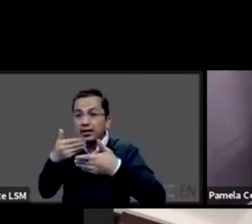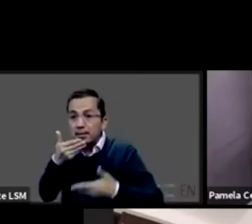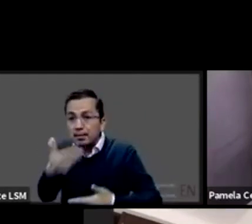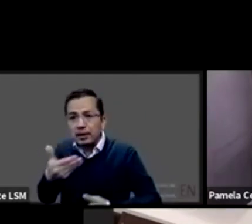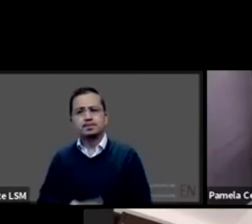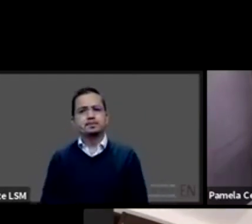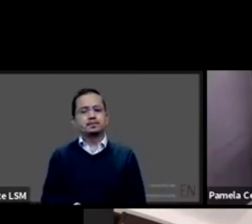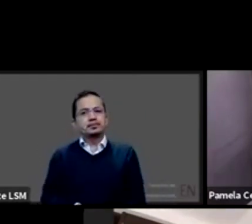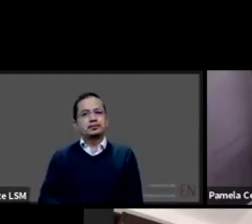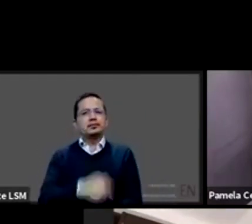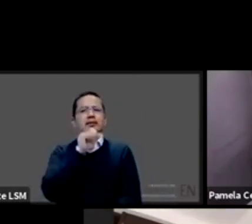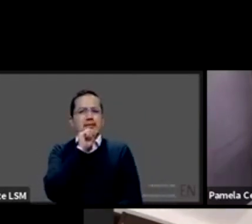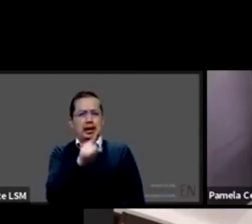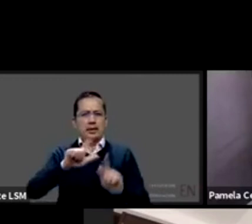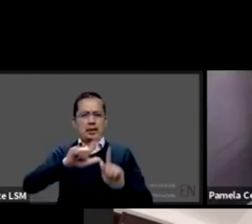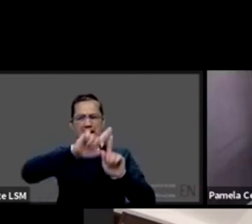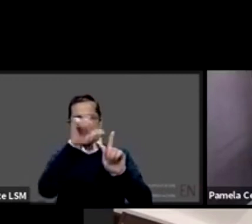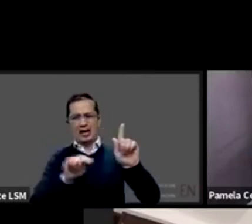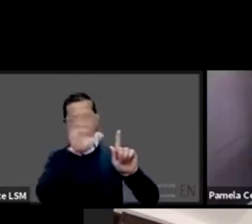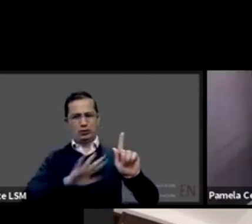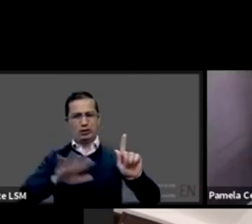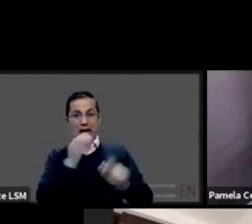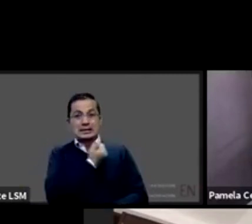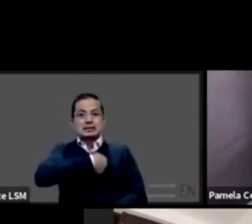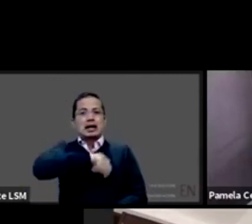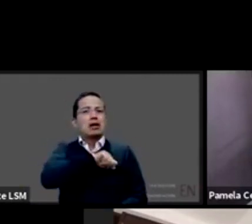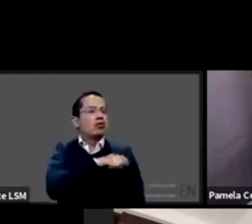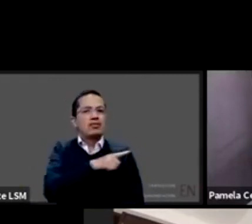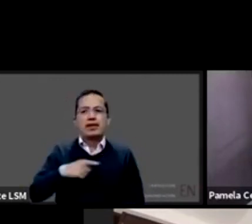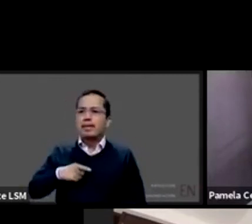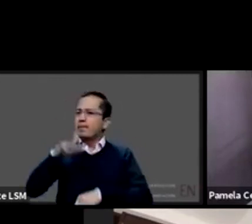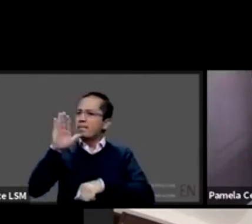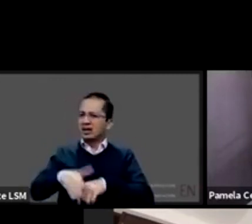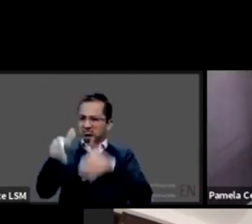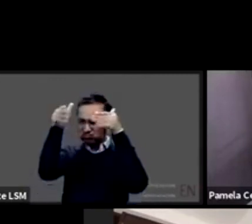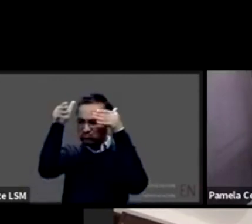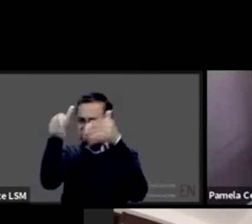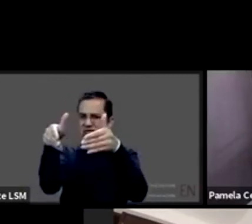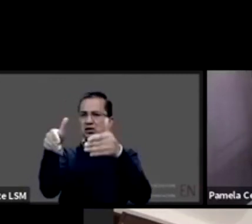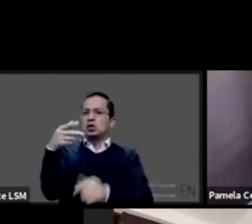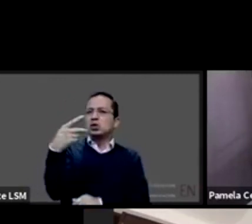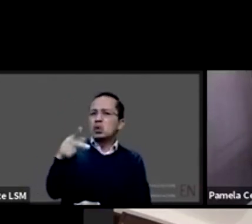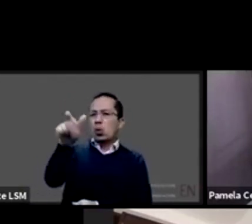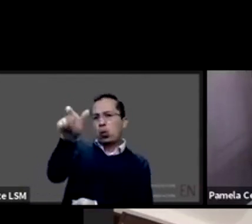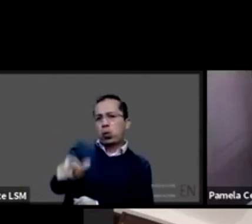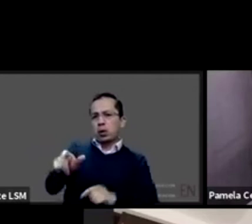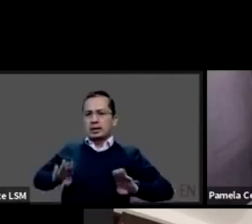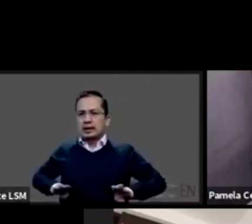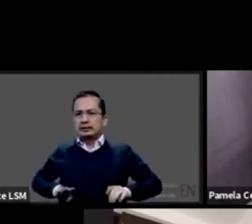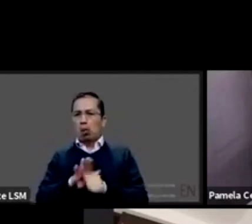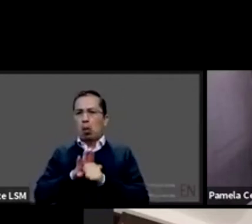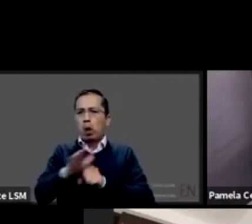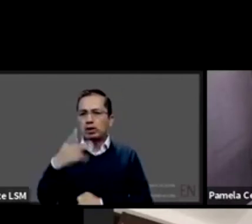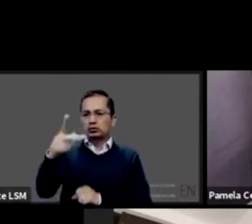preservar la salud y en modificar los determinantes sociales para que todos preservemos la salud con la que teóricamente